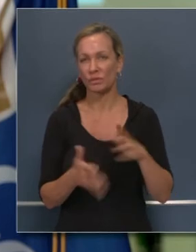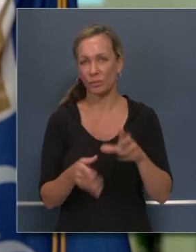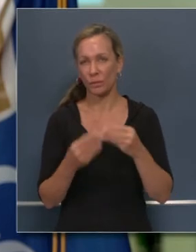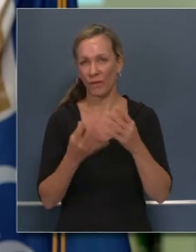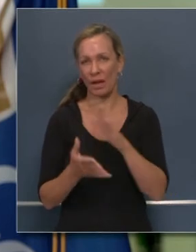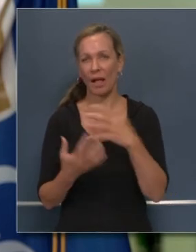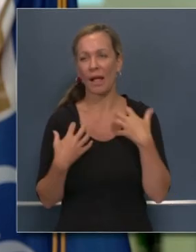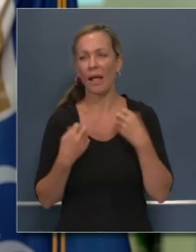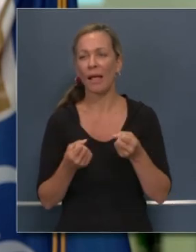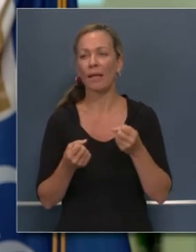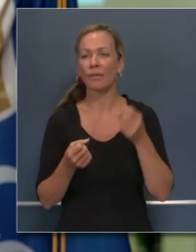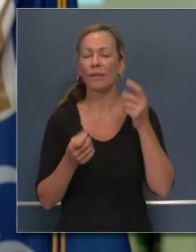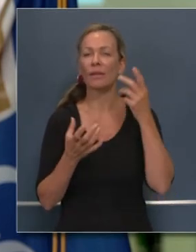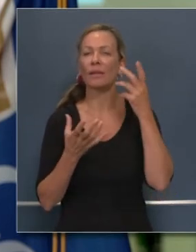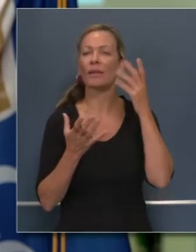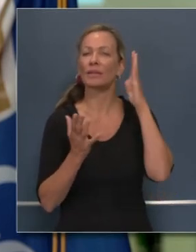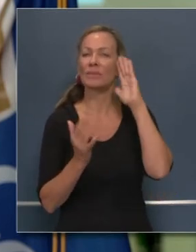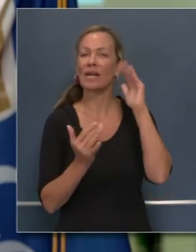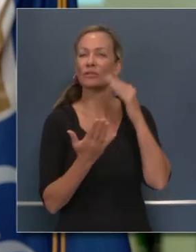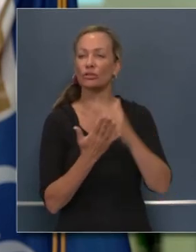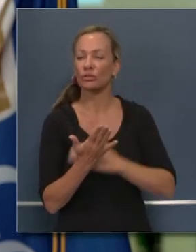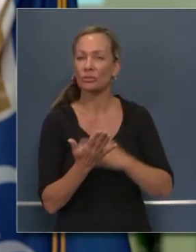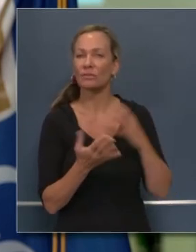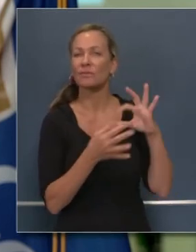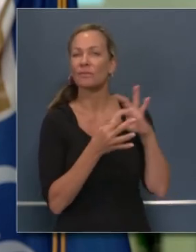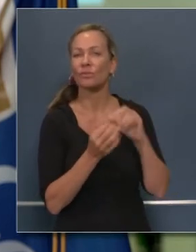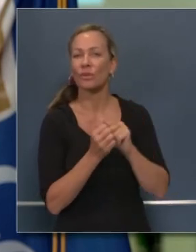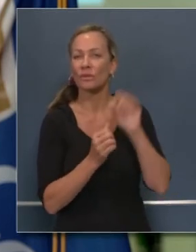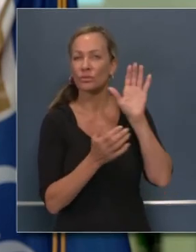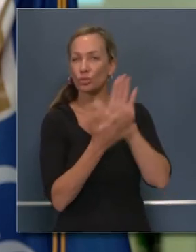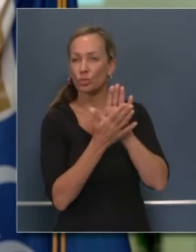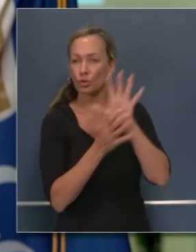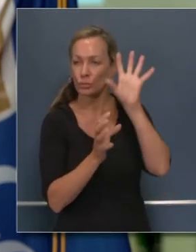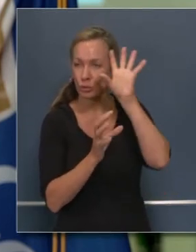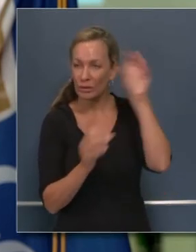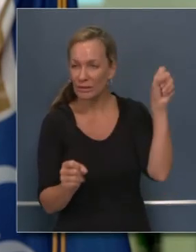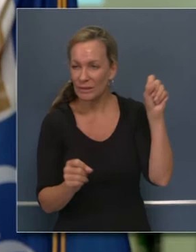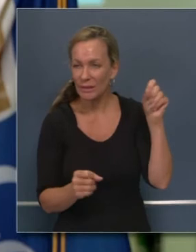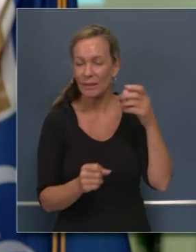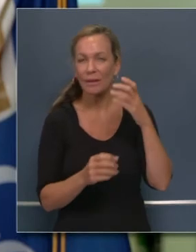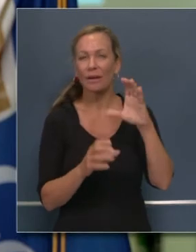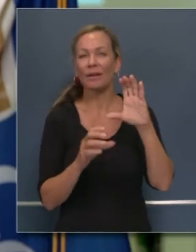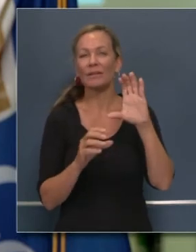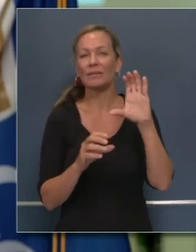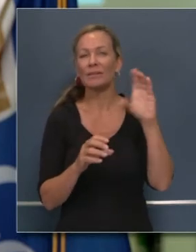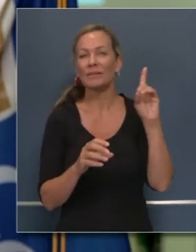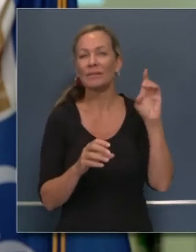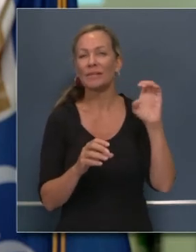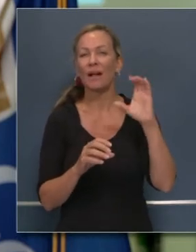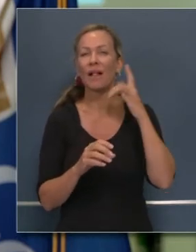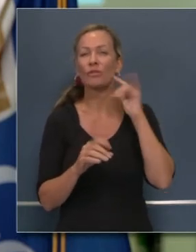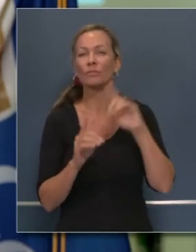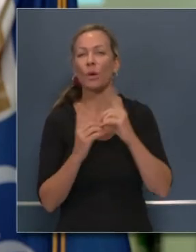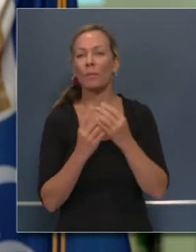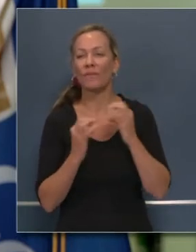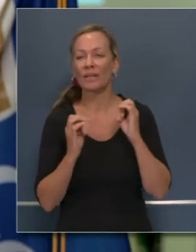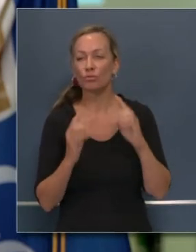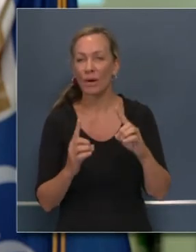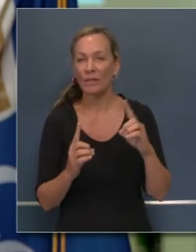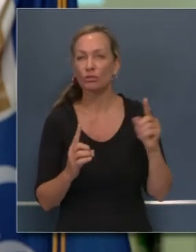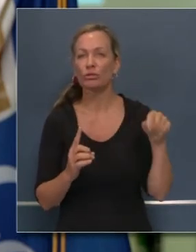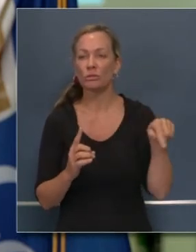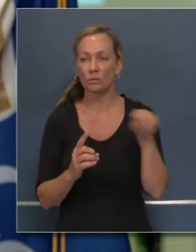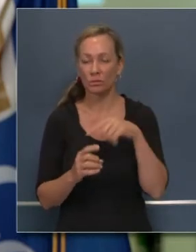recomendaciones y trabajamos conjuntamente con los liderazgos, líderes escolares, con el Departamento de Educación del Estado y esas